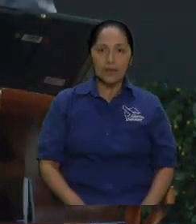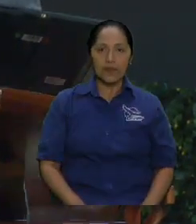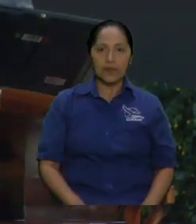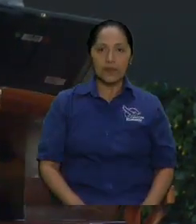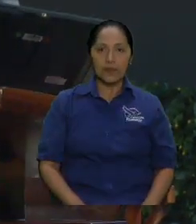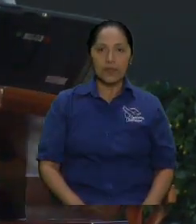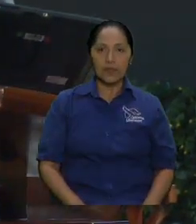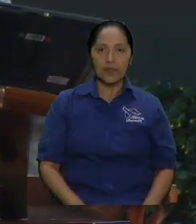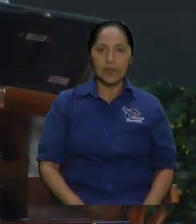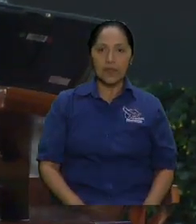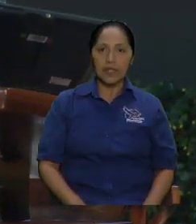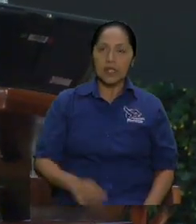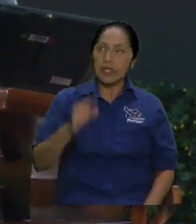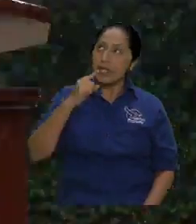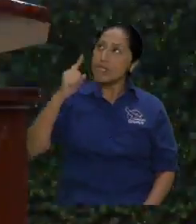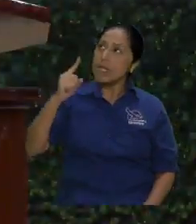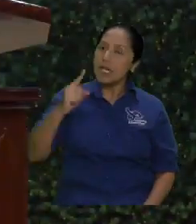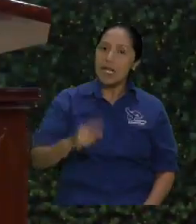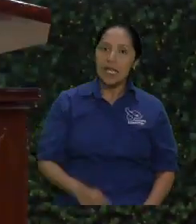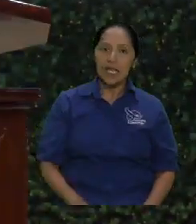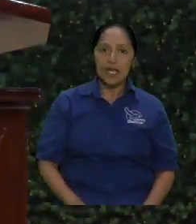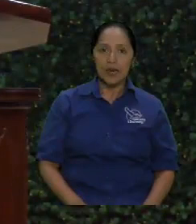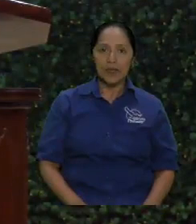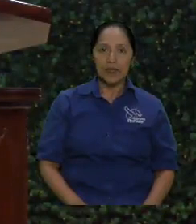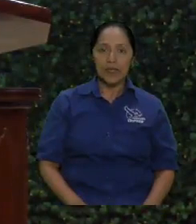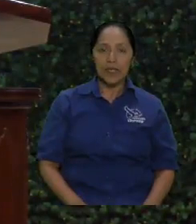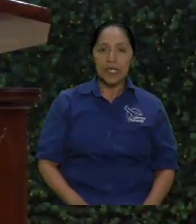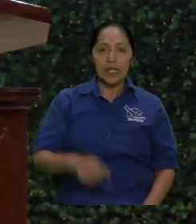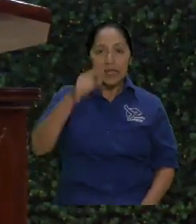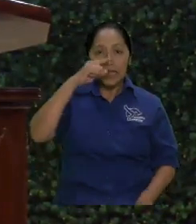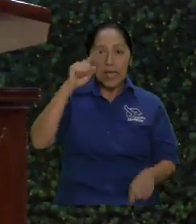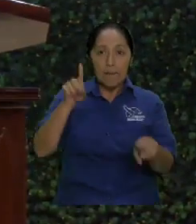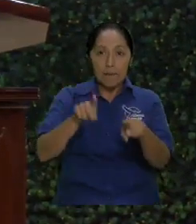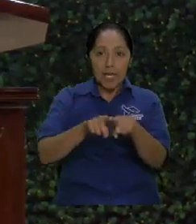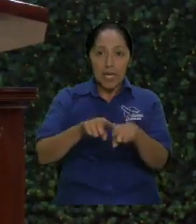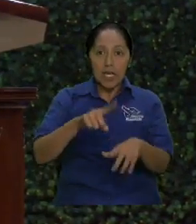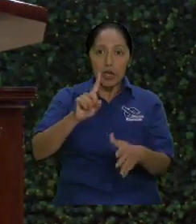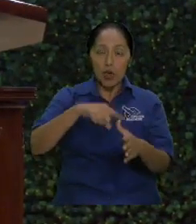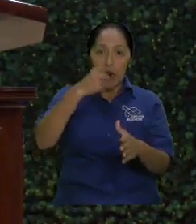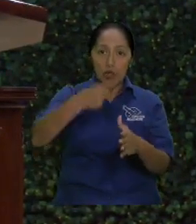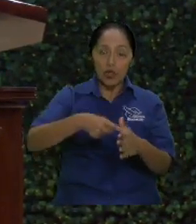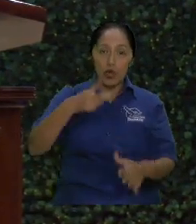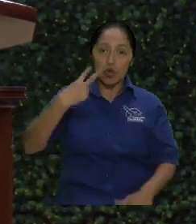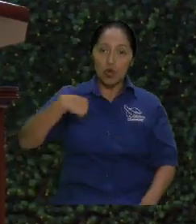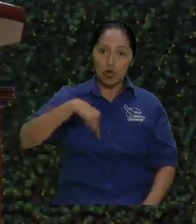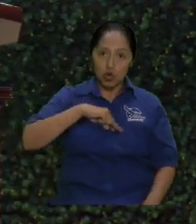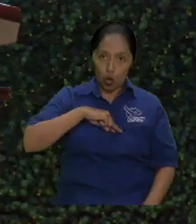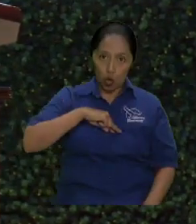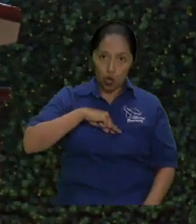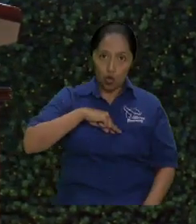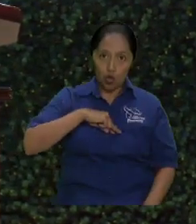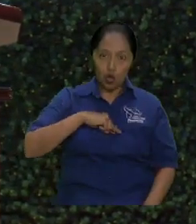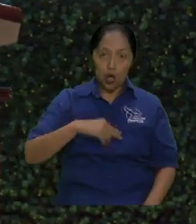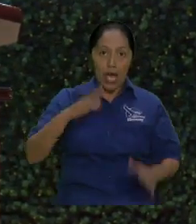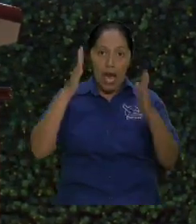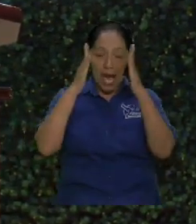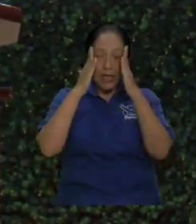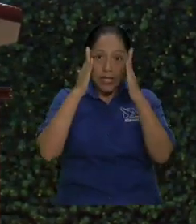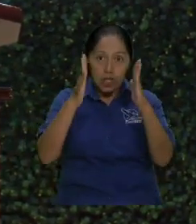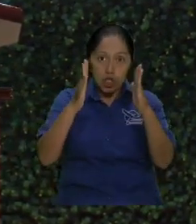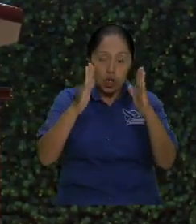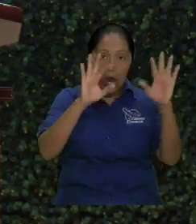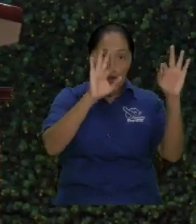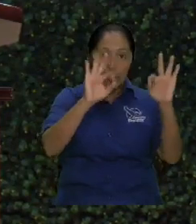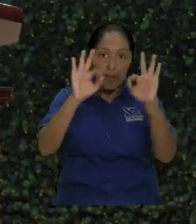oramos, Señor, dame de comer, hoy quiero comer, tu palabra, quiero comer, bendice la palabra, Señor, por